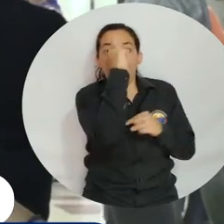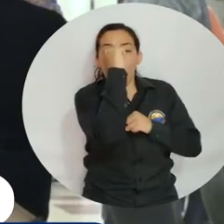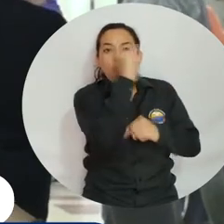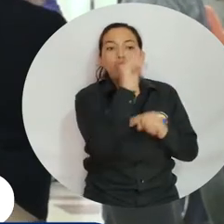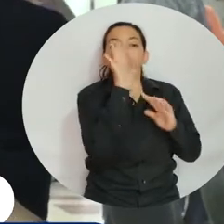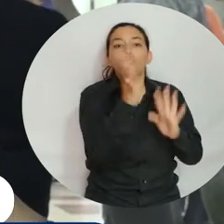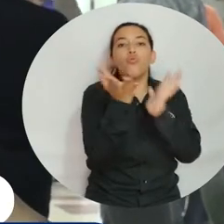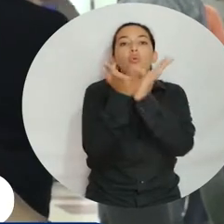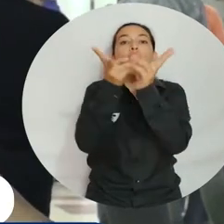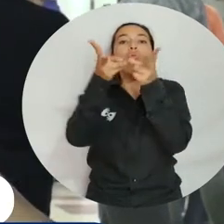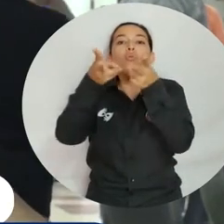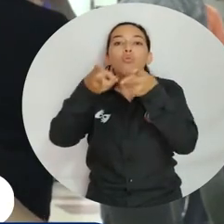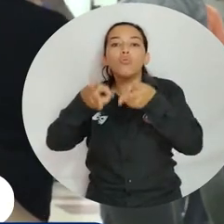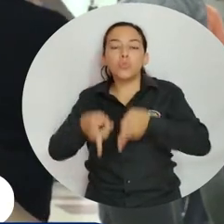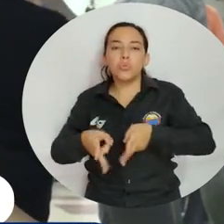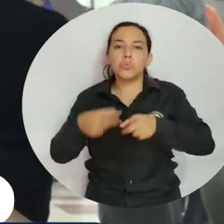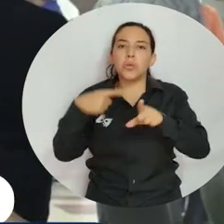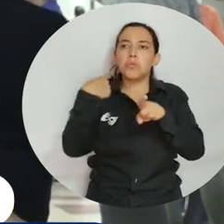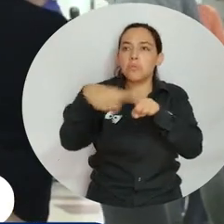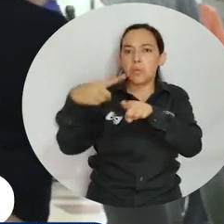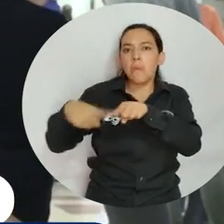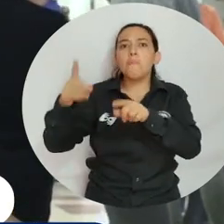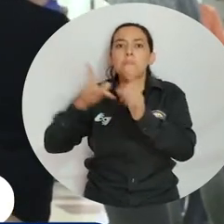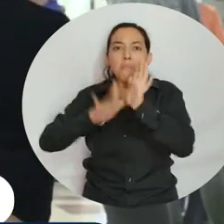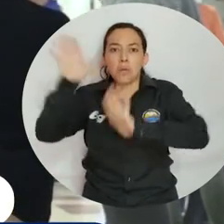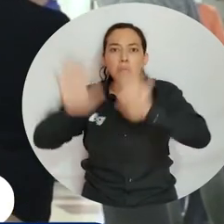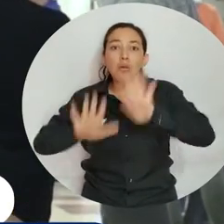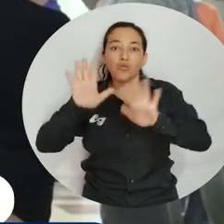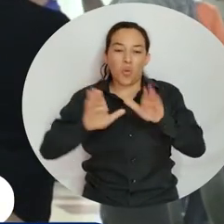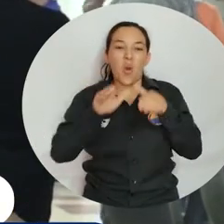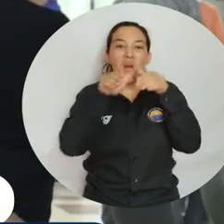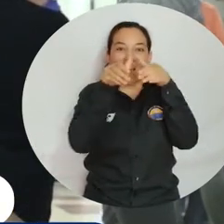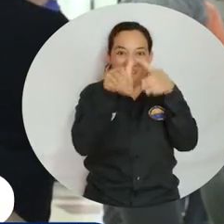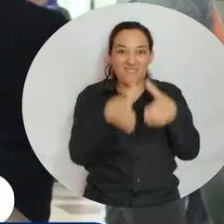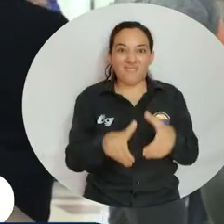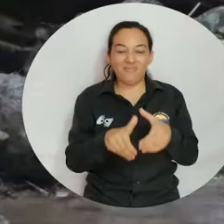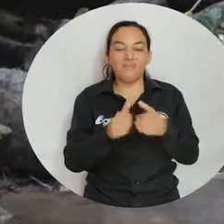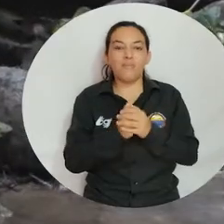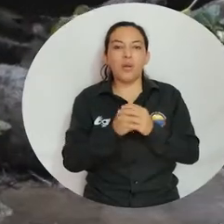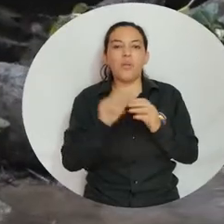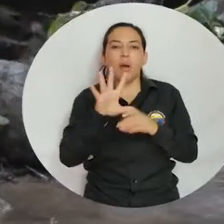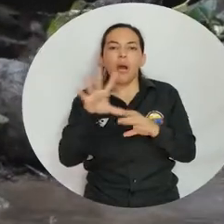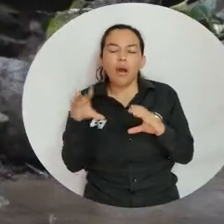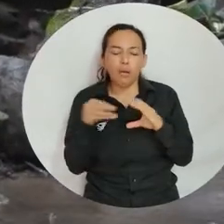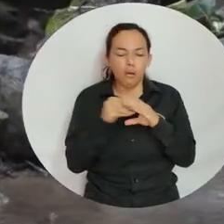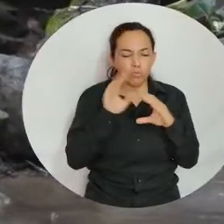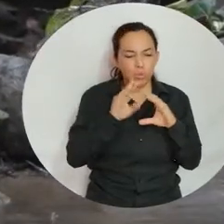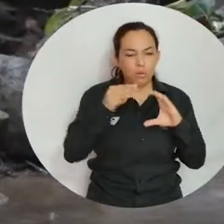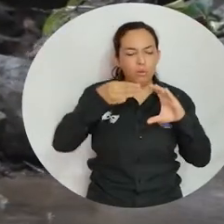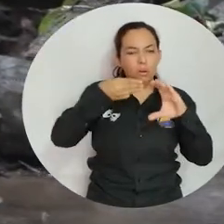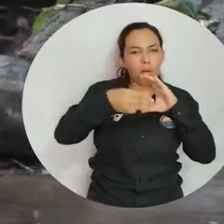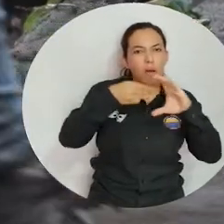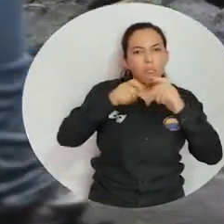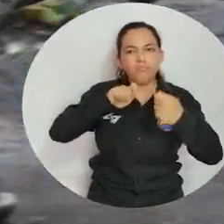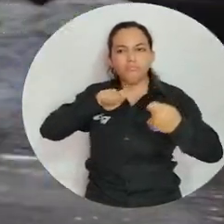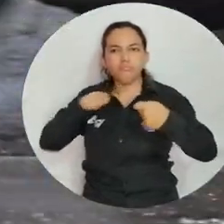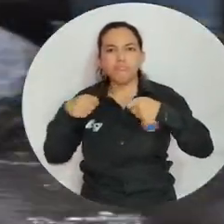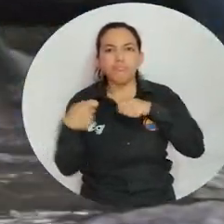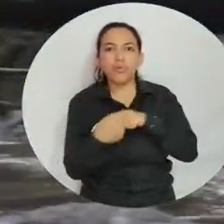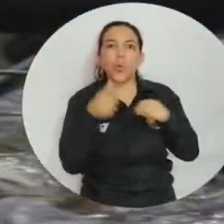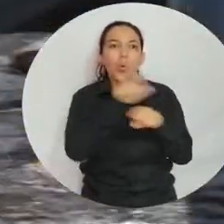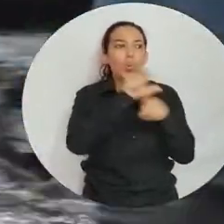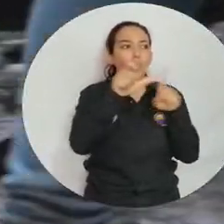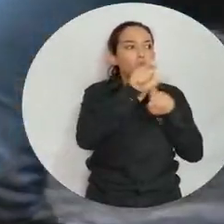original por estudiantes y por los diferentes participantes de la cátedra, para adaptarnos al cambio climático, para